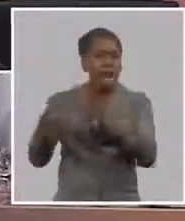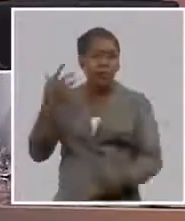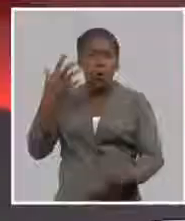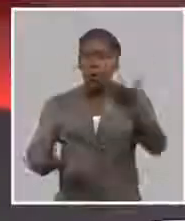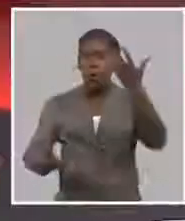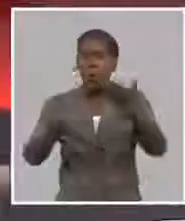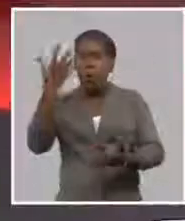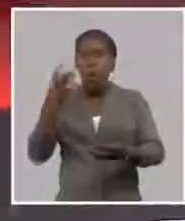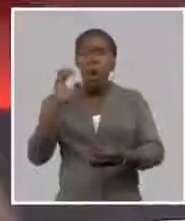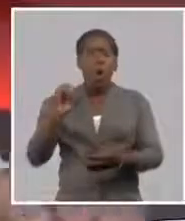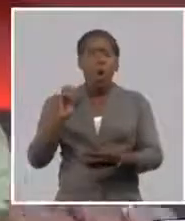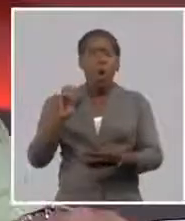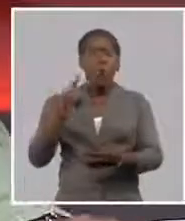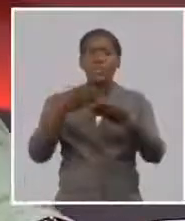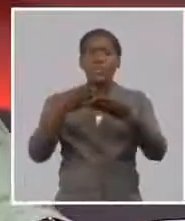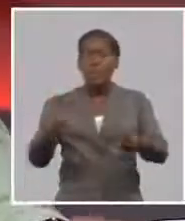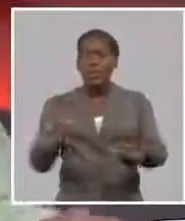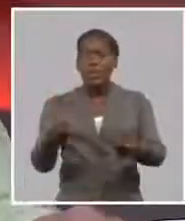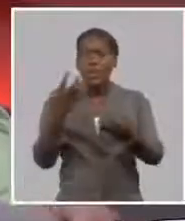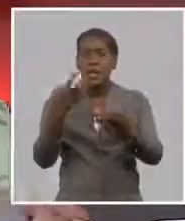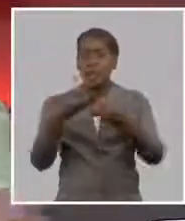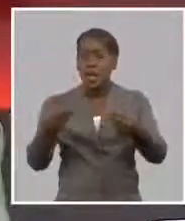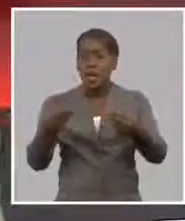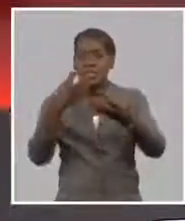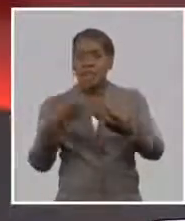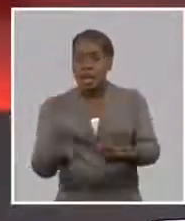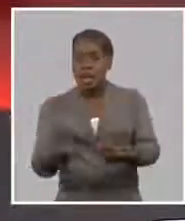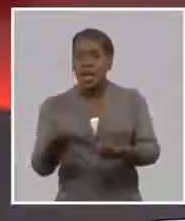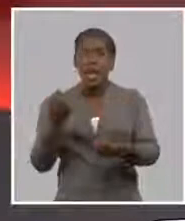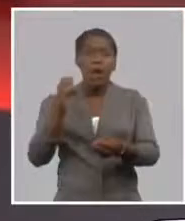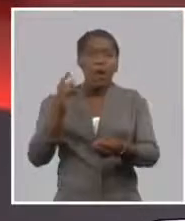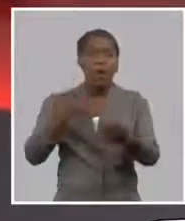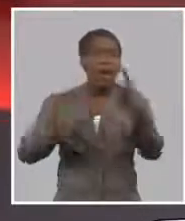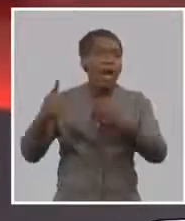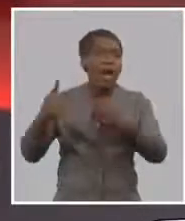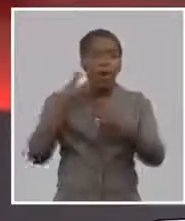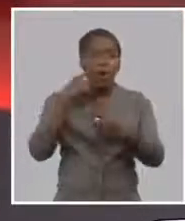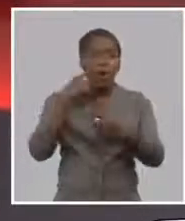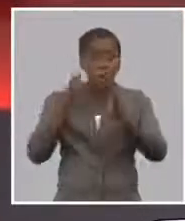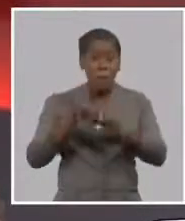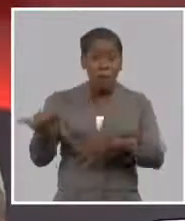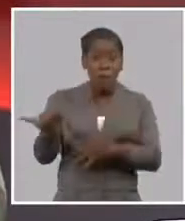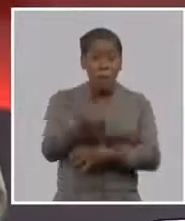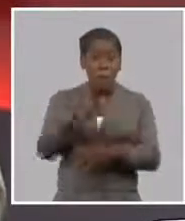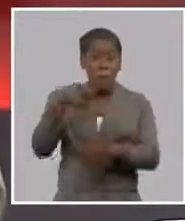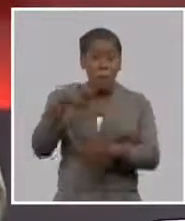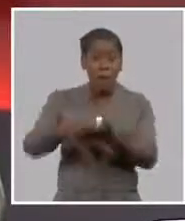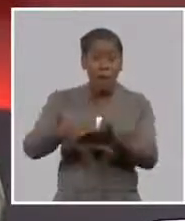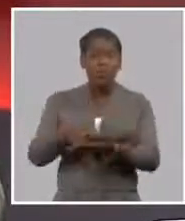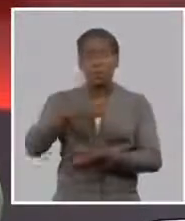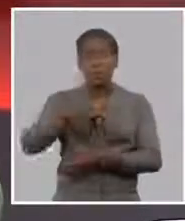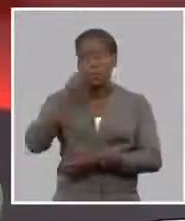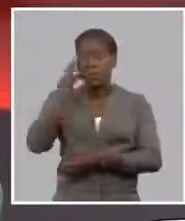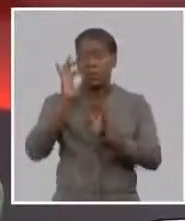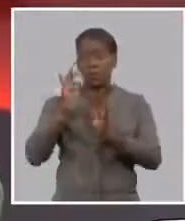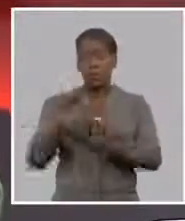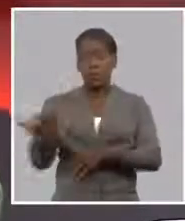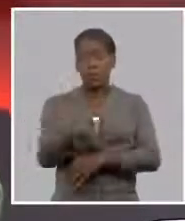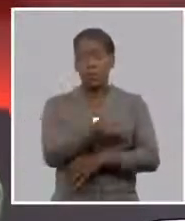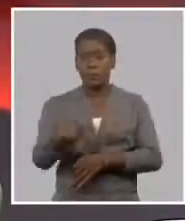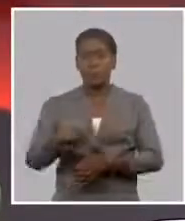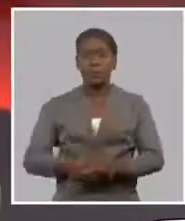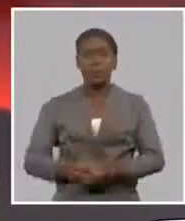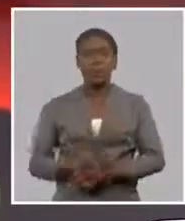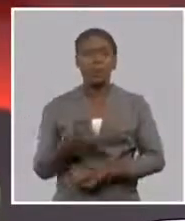solamente como se debatió o se recogieron opiniones de estos recorridos que decía que nosotros cubríamos solamente en la